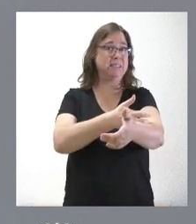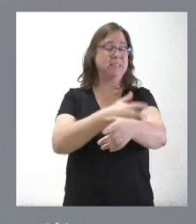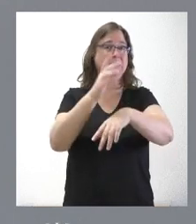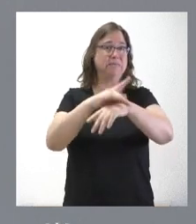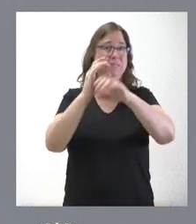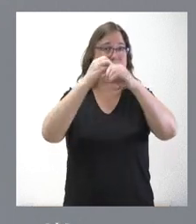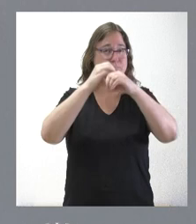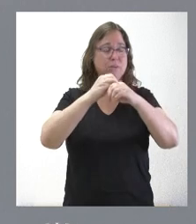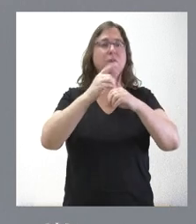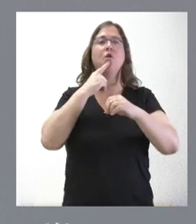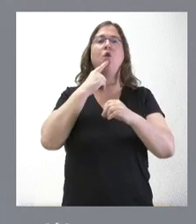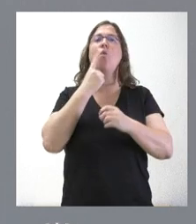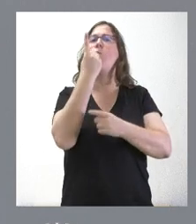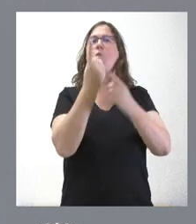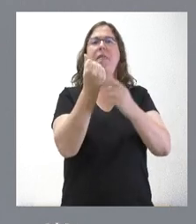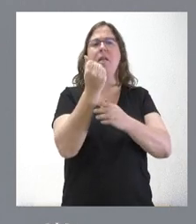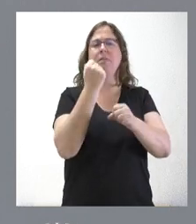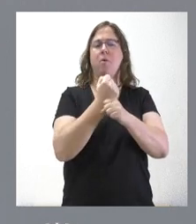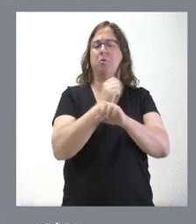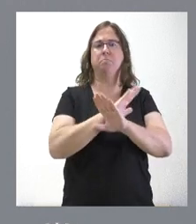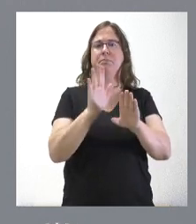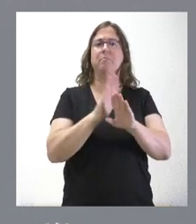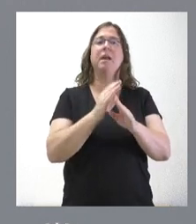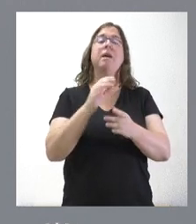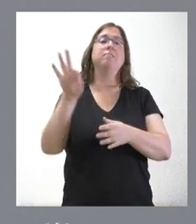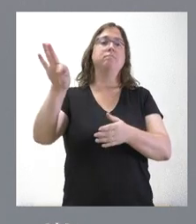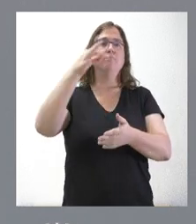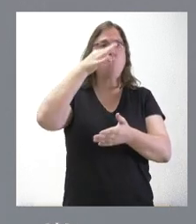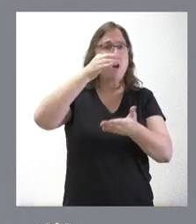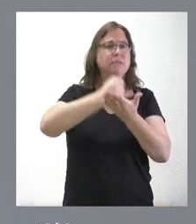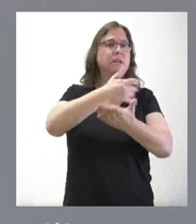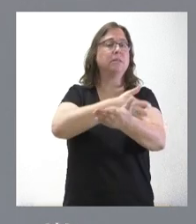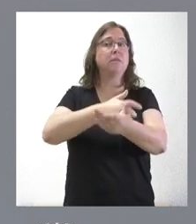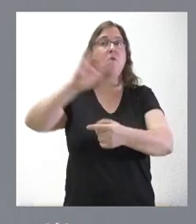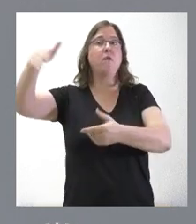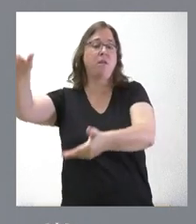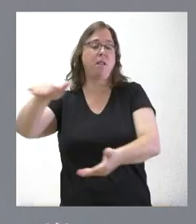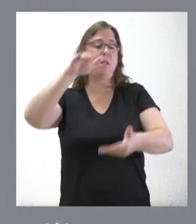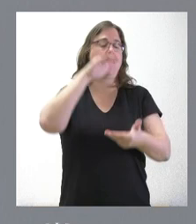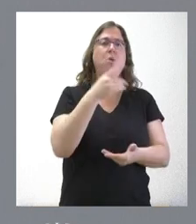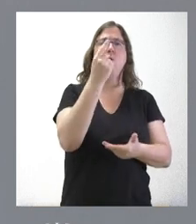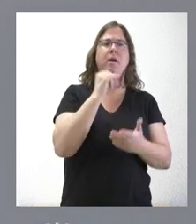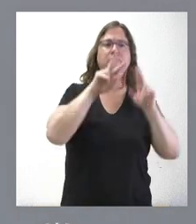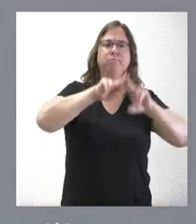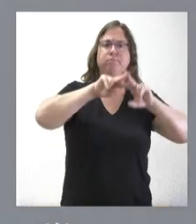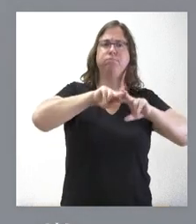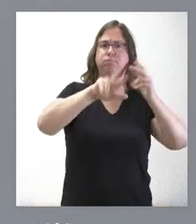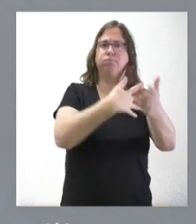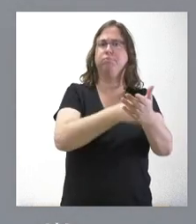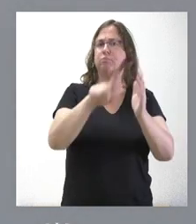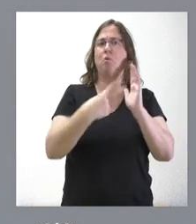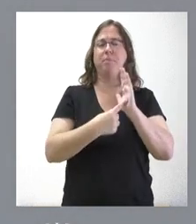dispongan en una única jornada laboral para las muestras procedentes de consultas externas y de atención primaria.